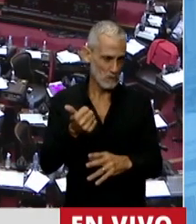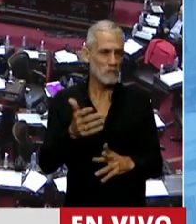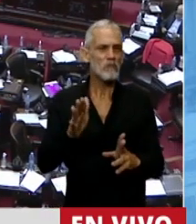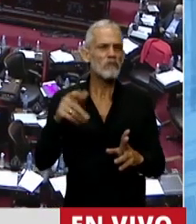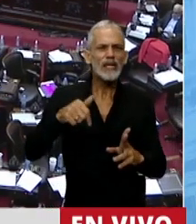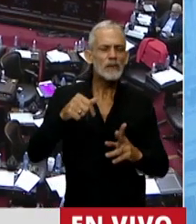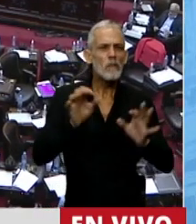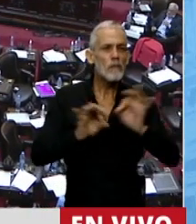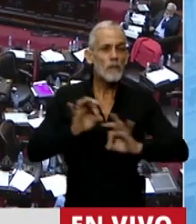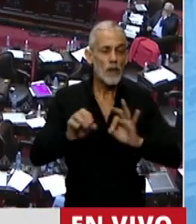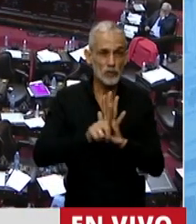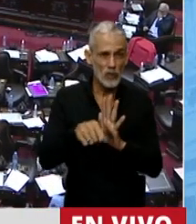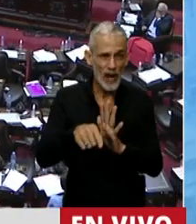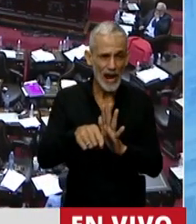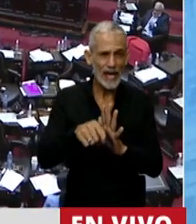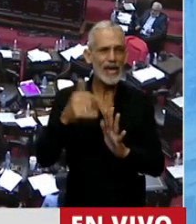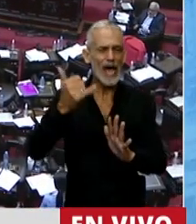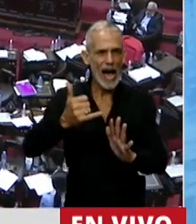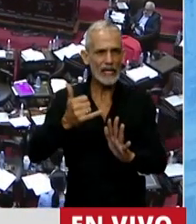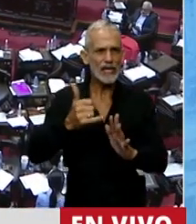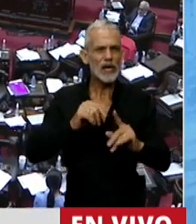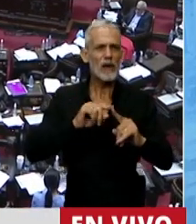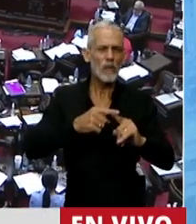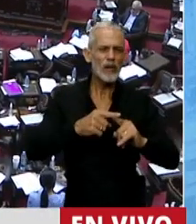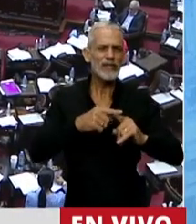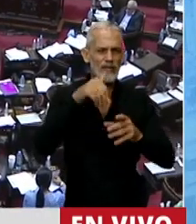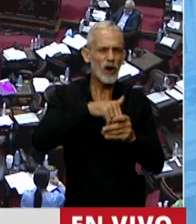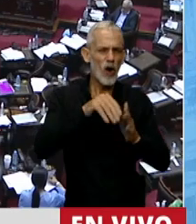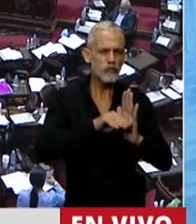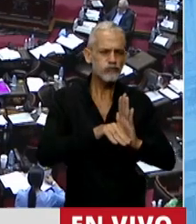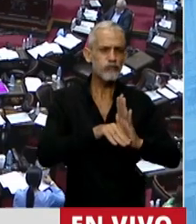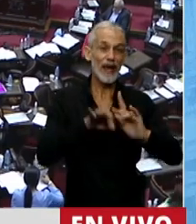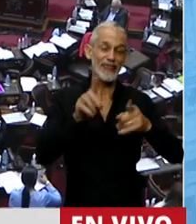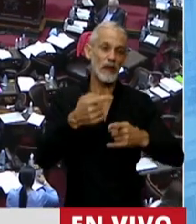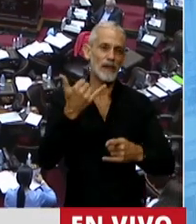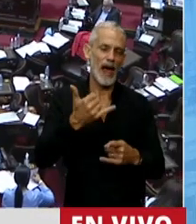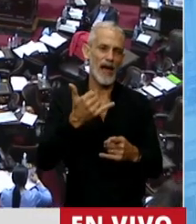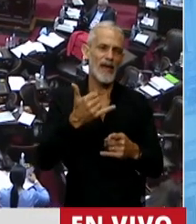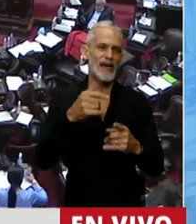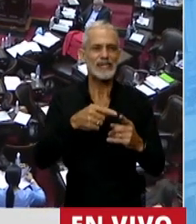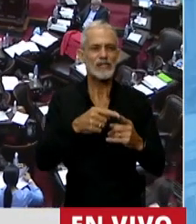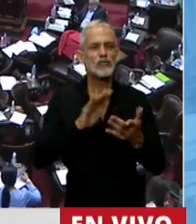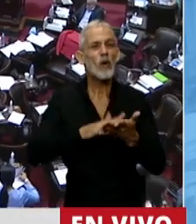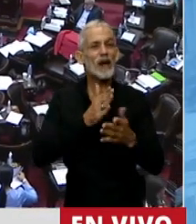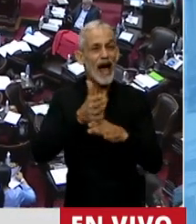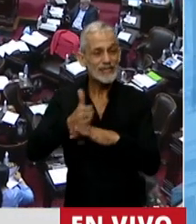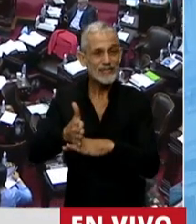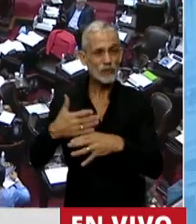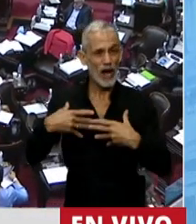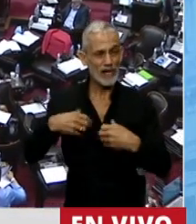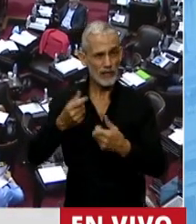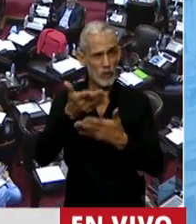no tiene solamente contenido político, también tiene contenido de acceso a la salud pública,